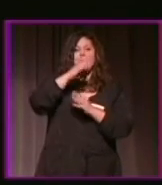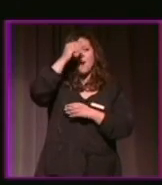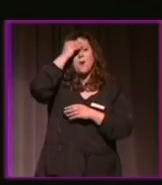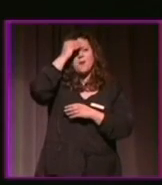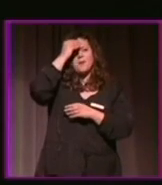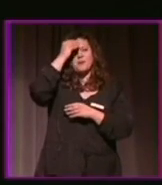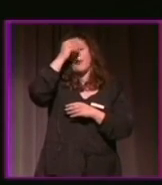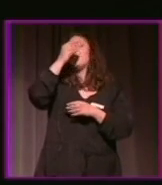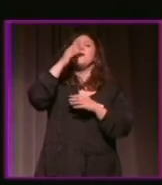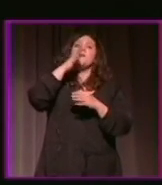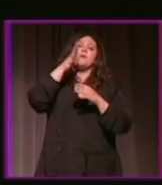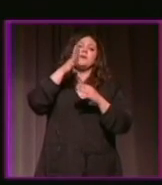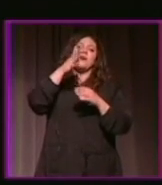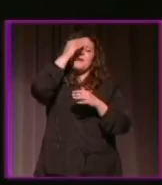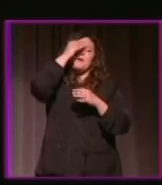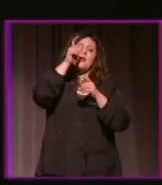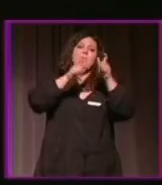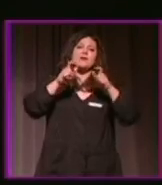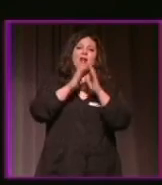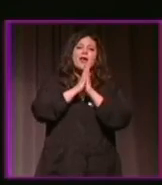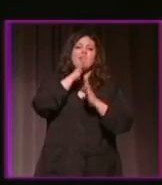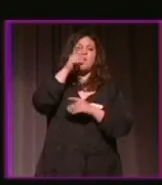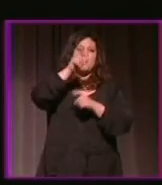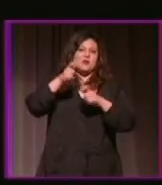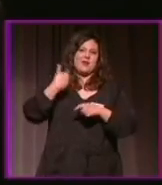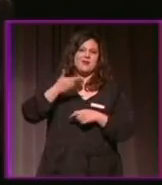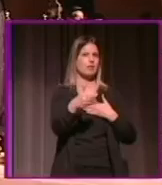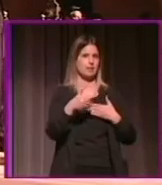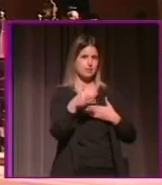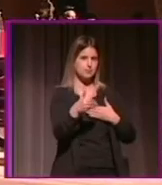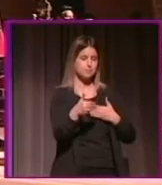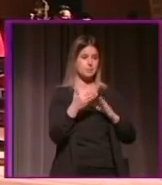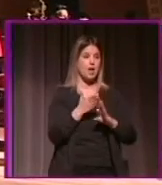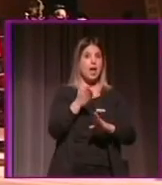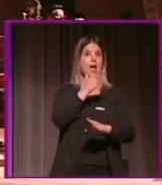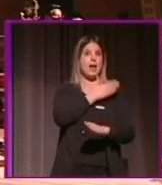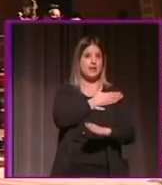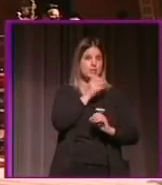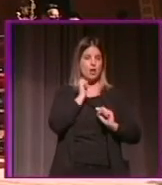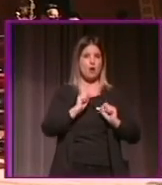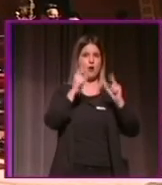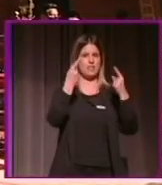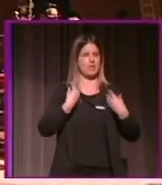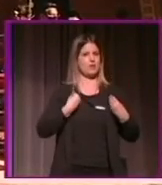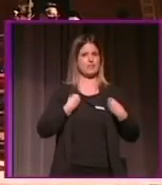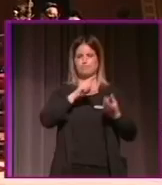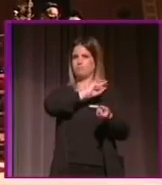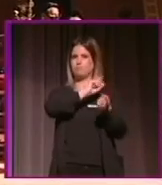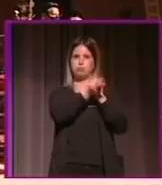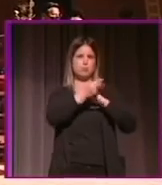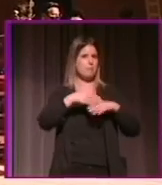habitación de la UCI, donde el enfermo como Cecilio encontró una nueva familia. Y en tantas ocasiones, la última.